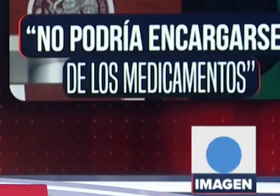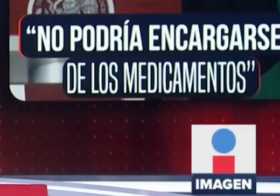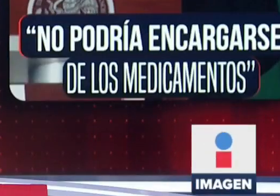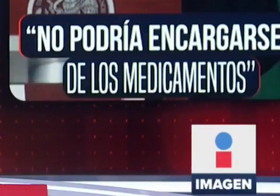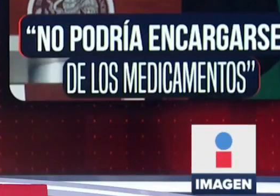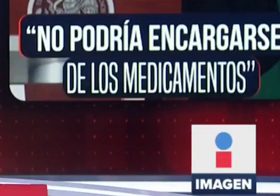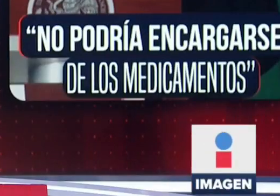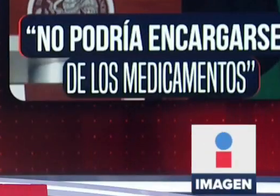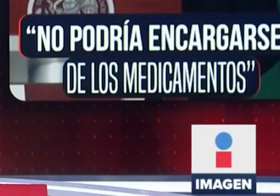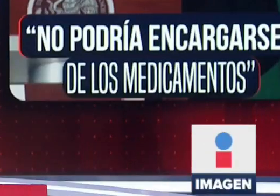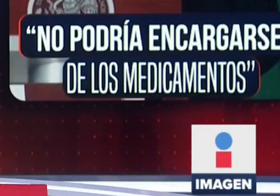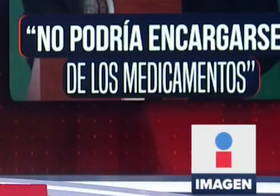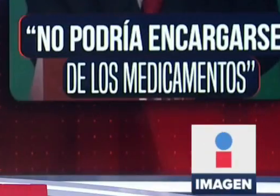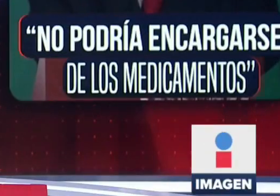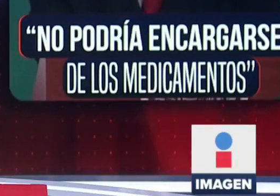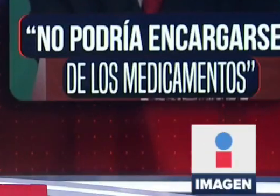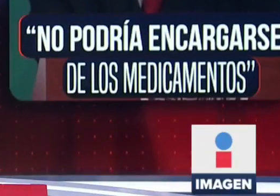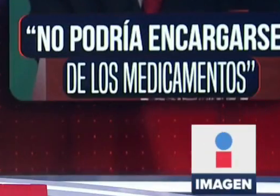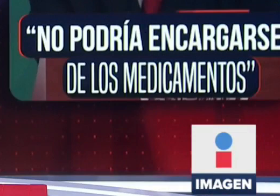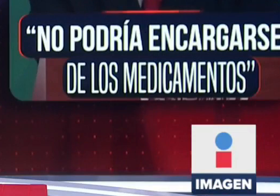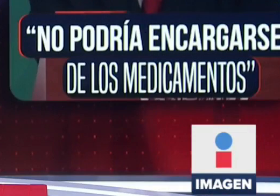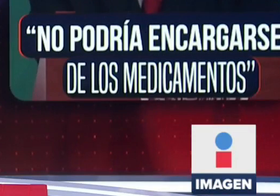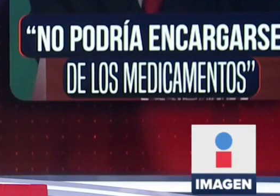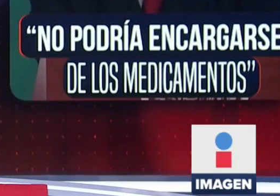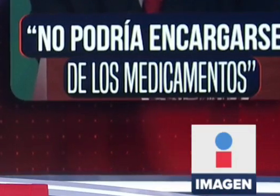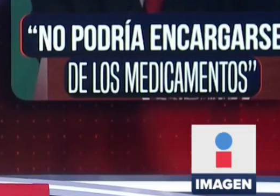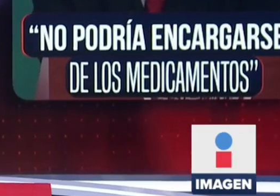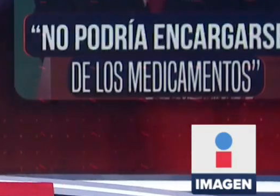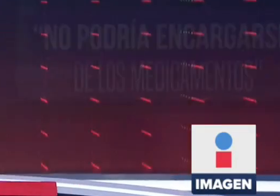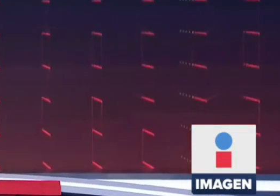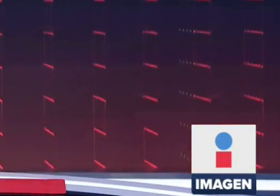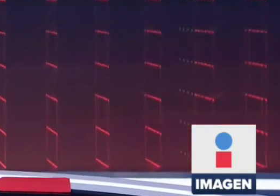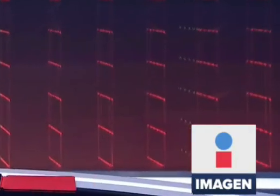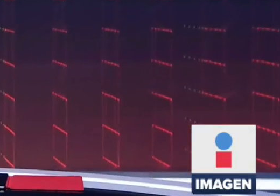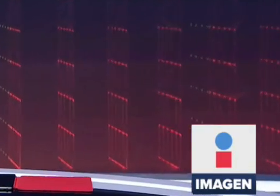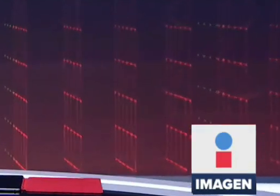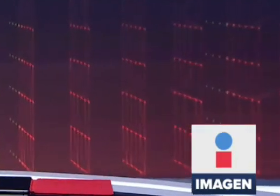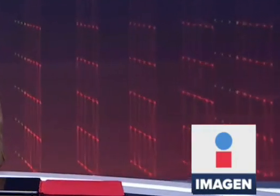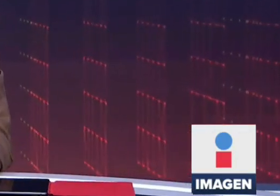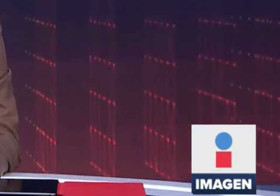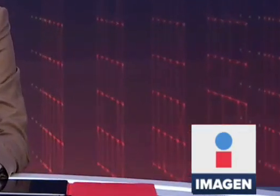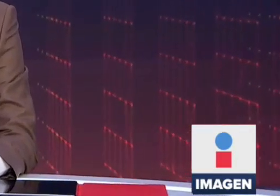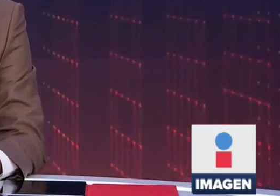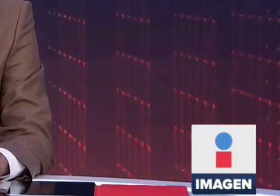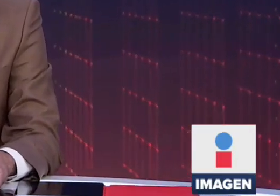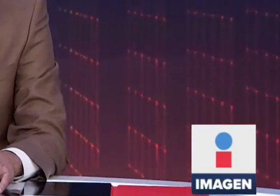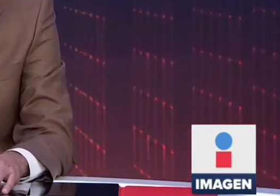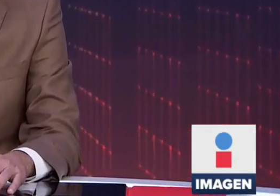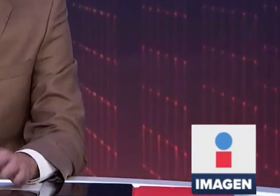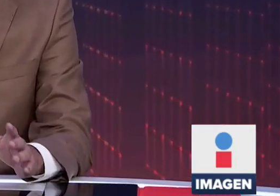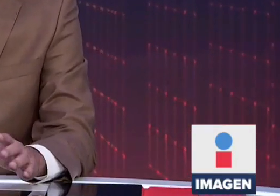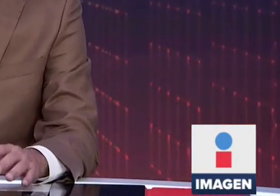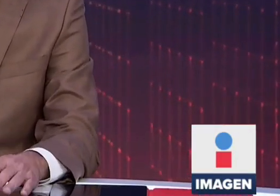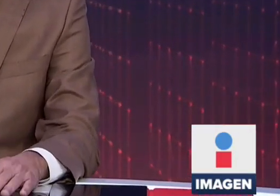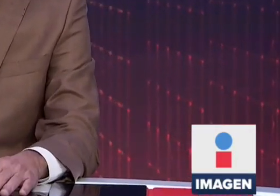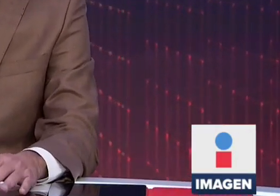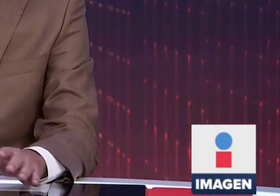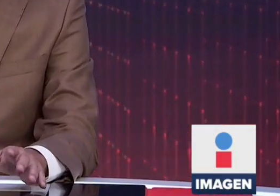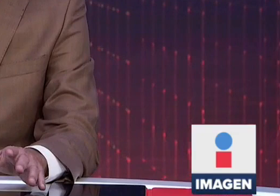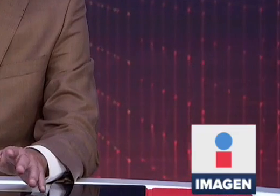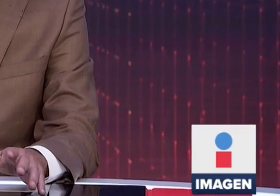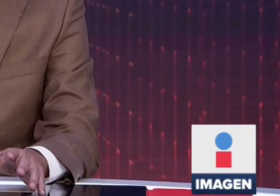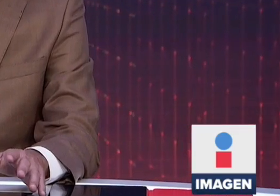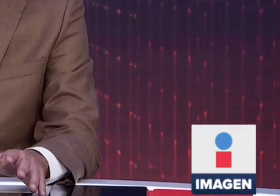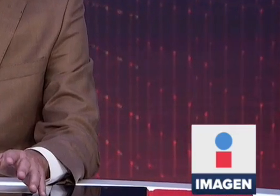Vamos a regresar con David León al final del programa, el hermano del presidente López Obrador, Pío López. López Obrador